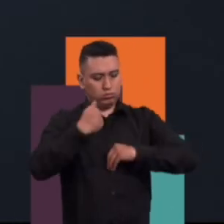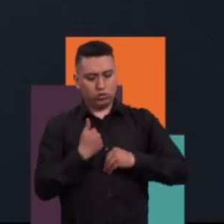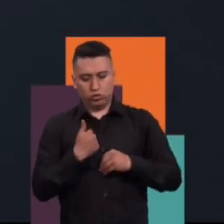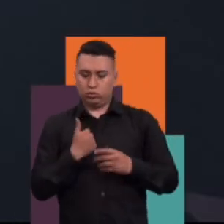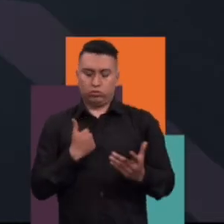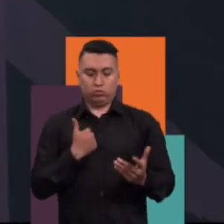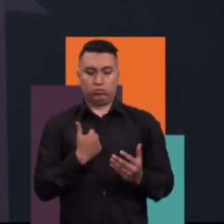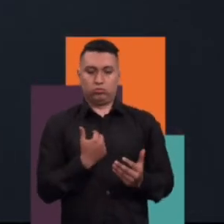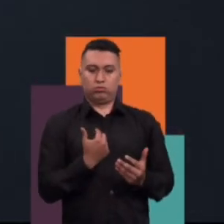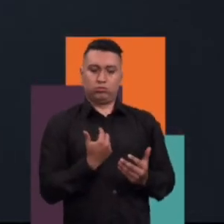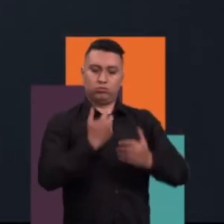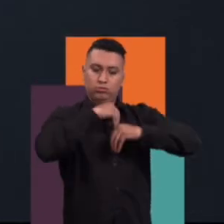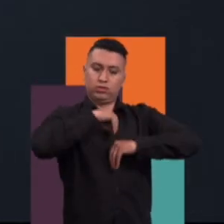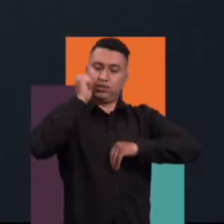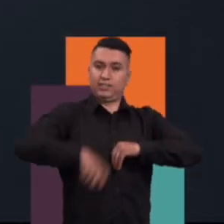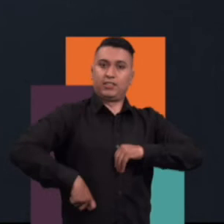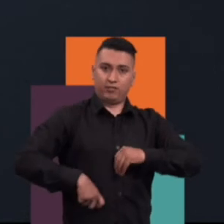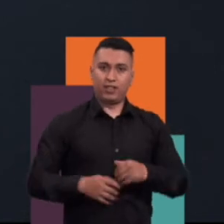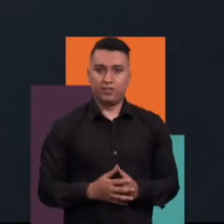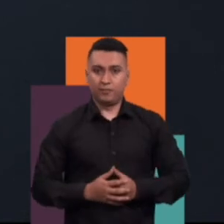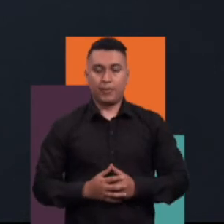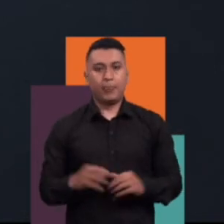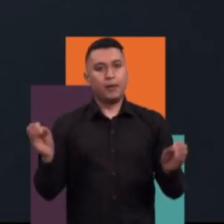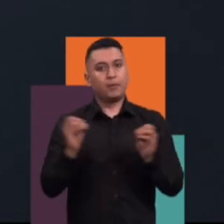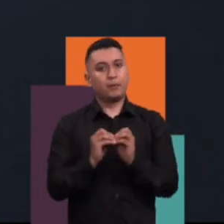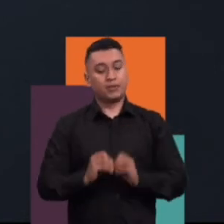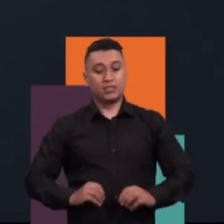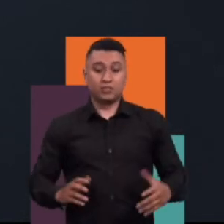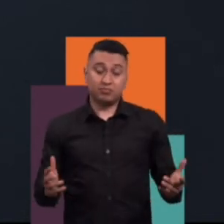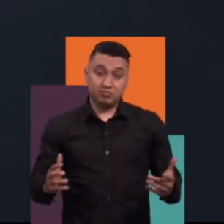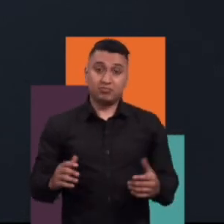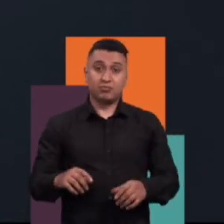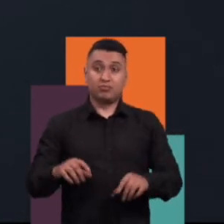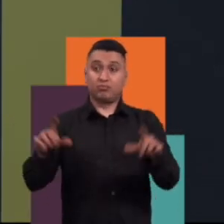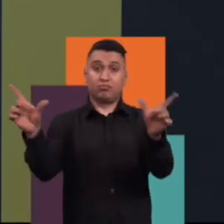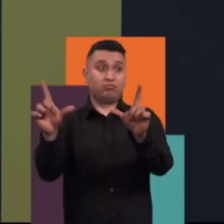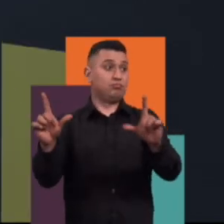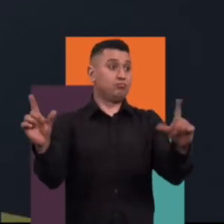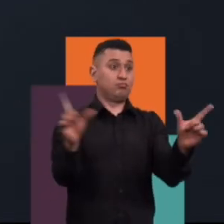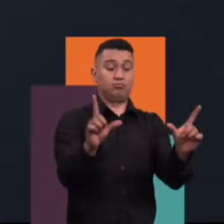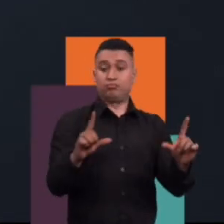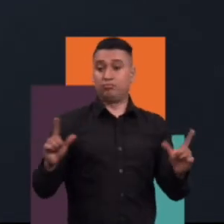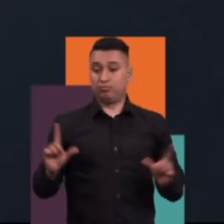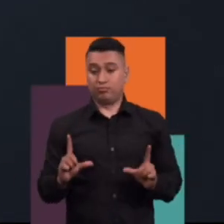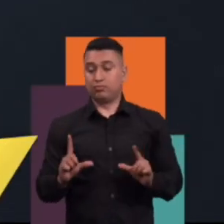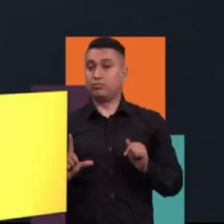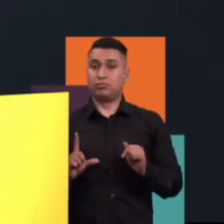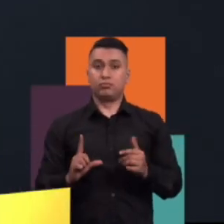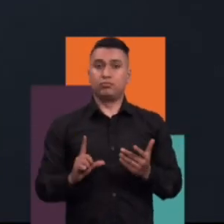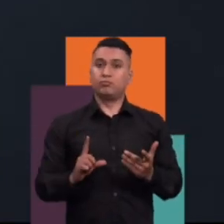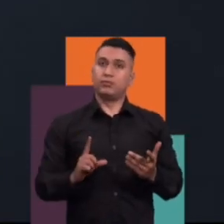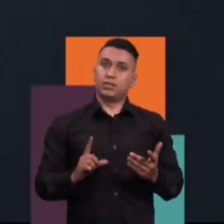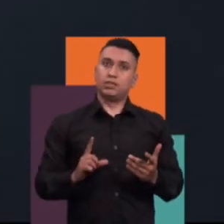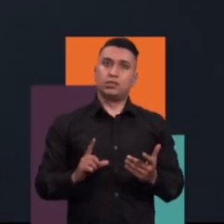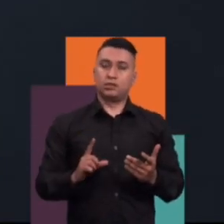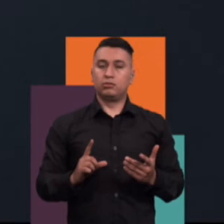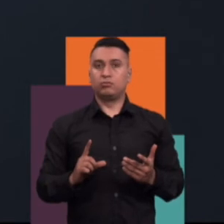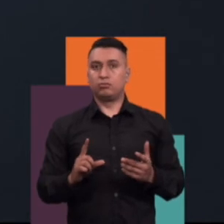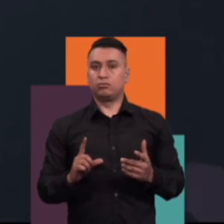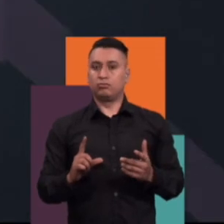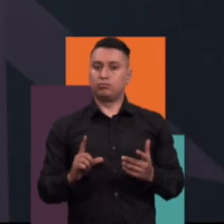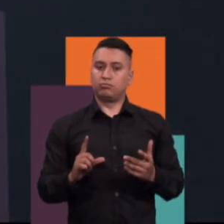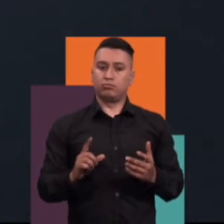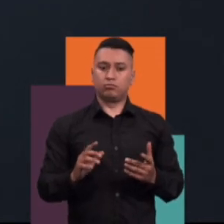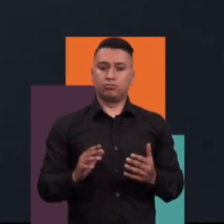formación y digamos que el canal que a mi modo de ver más